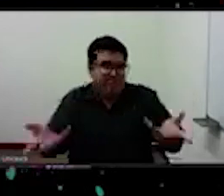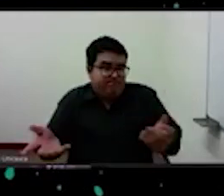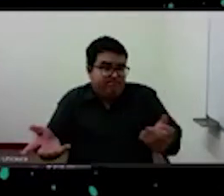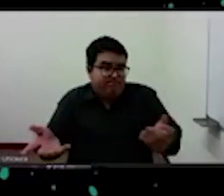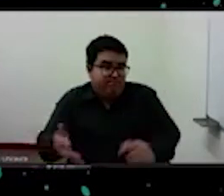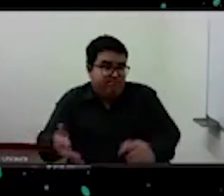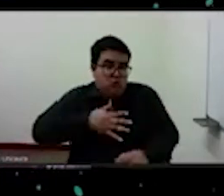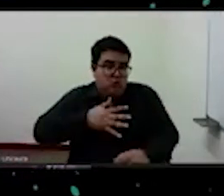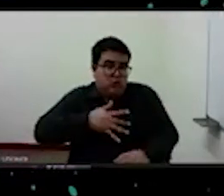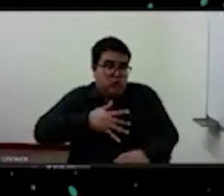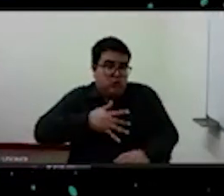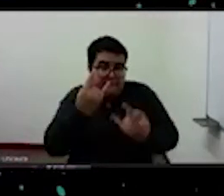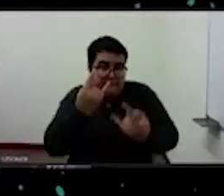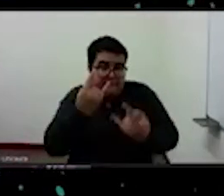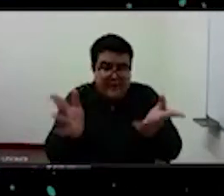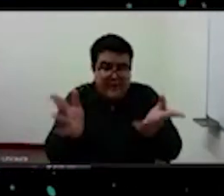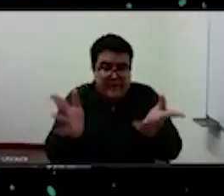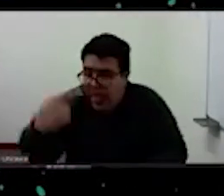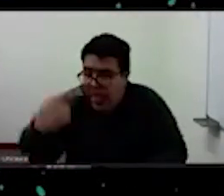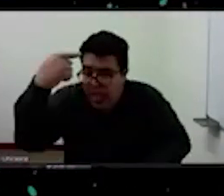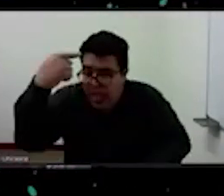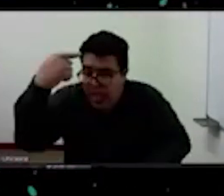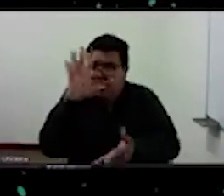impresión que